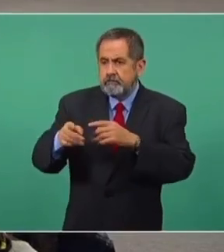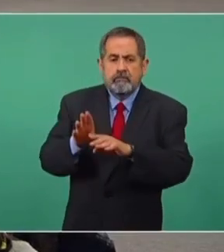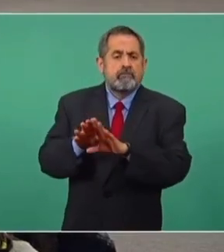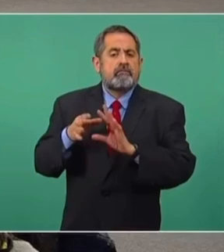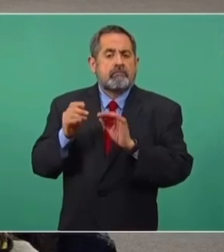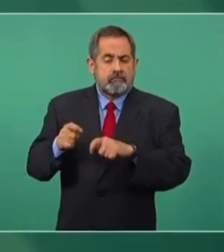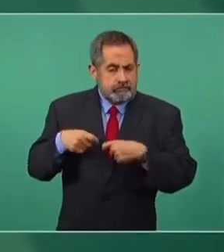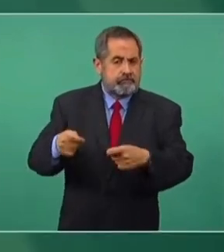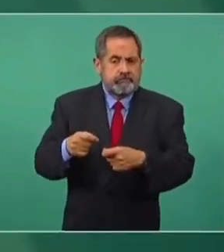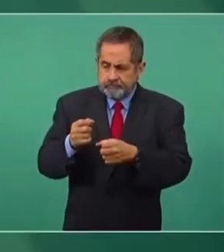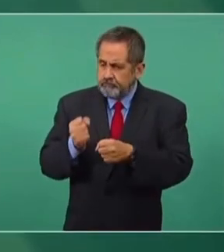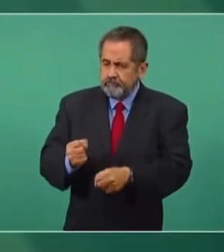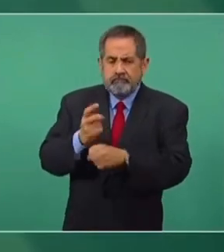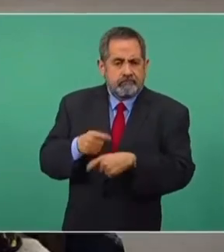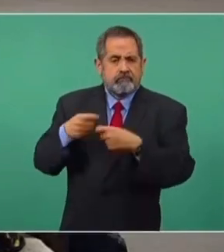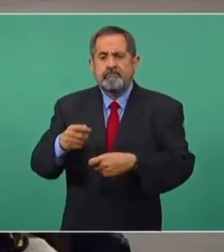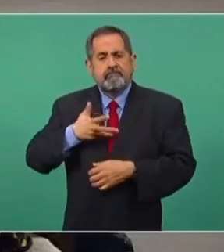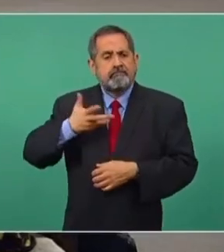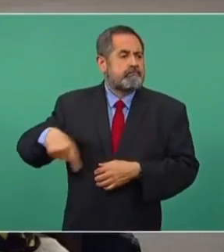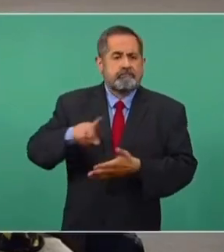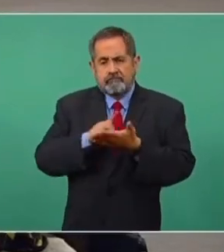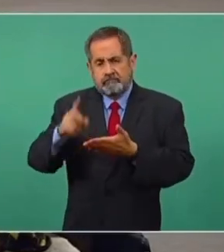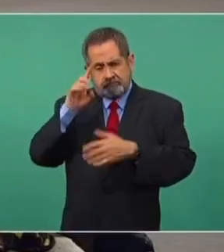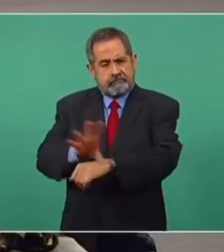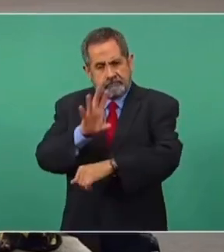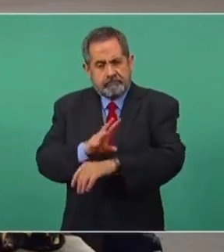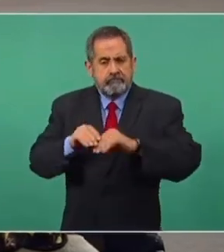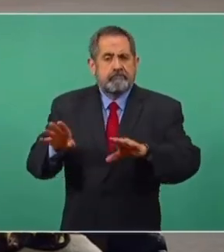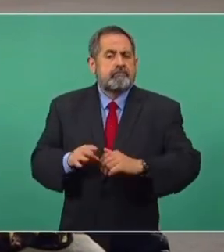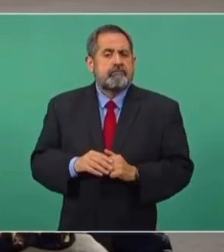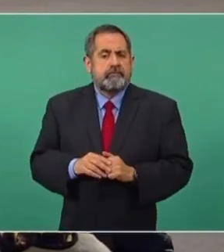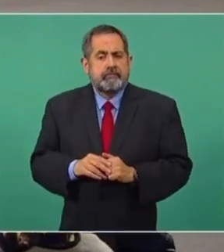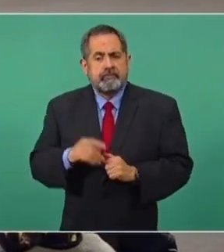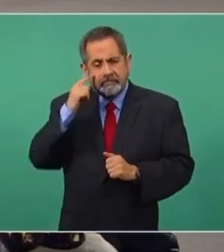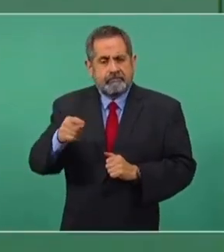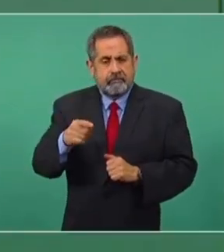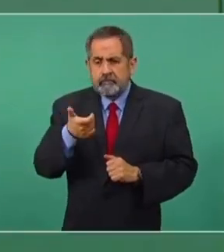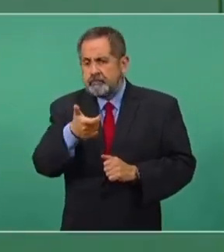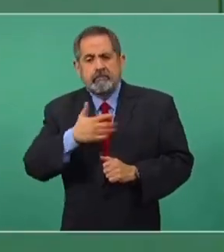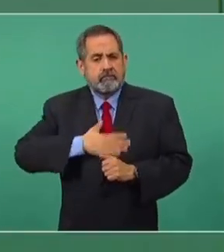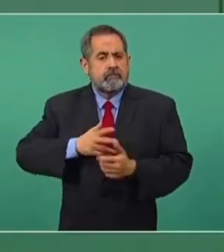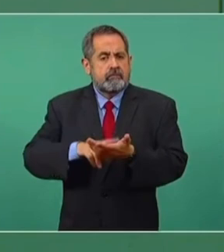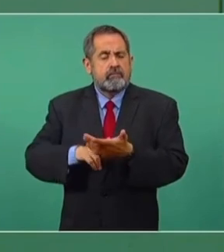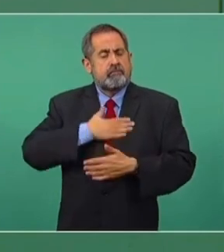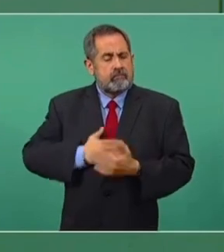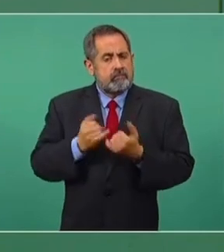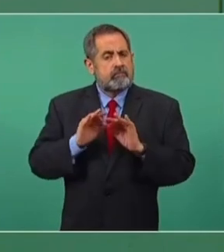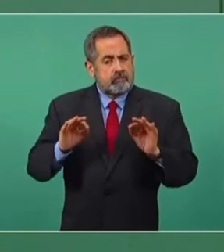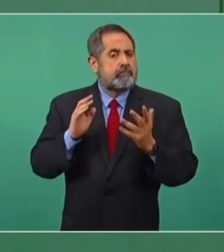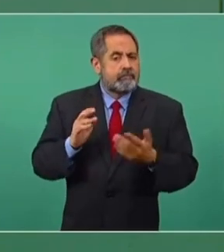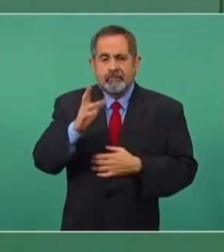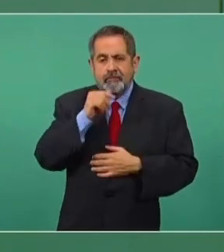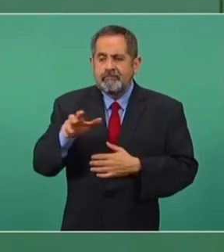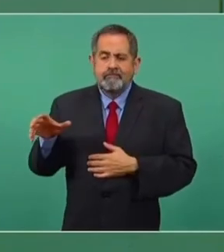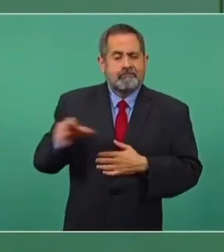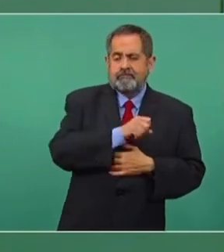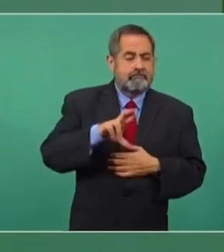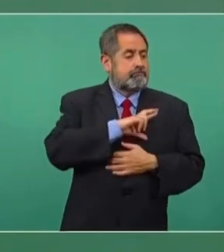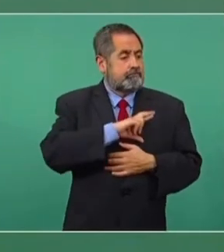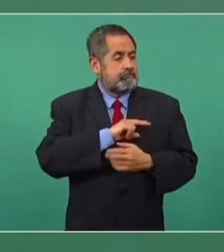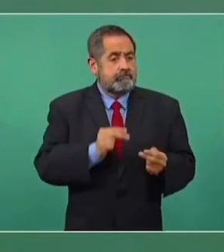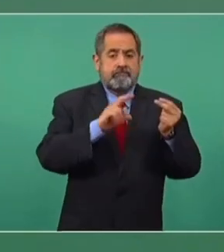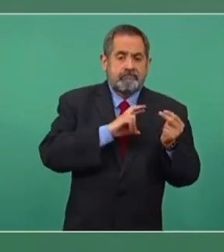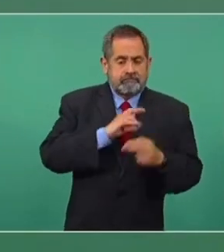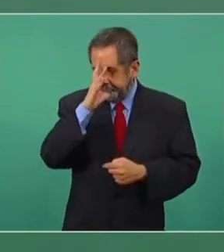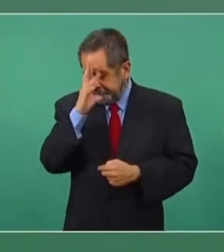para garantizar el derecho a la energía eléctrica a presos justos, porque no se puede privatizar como querían